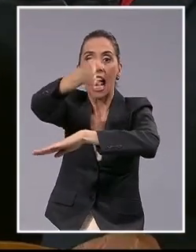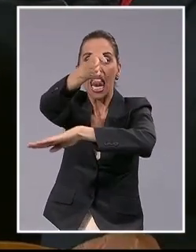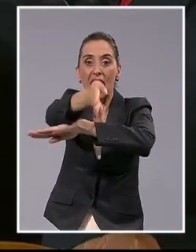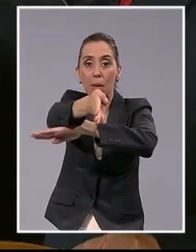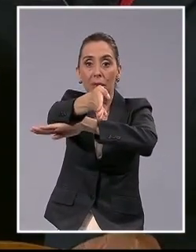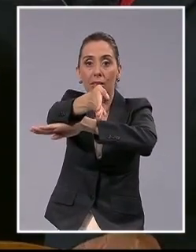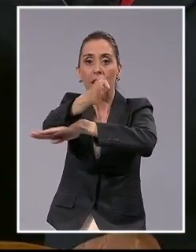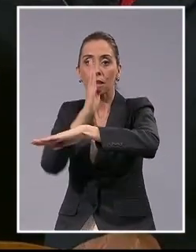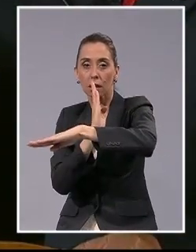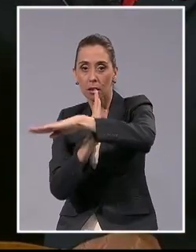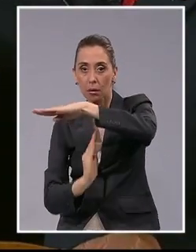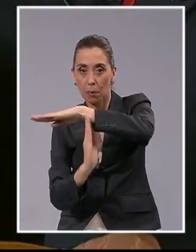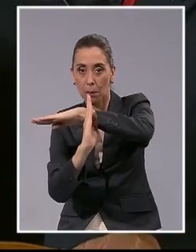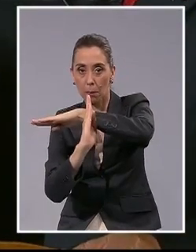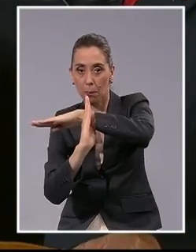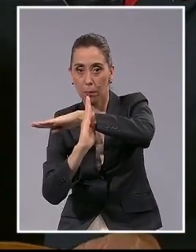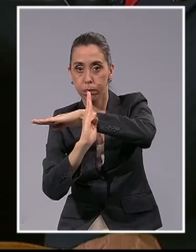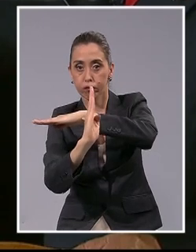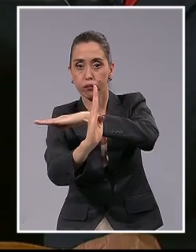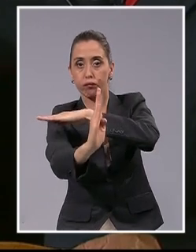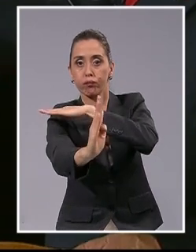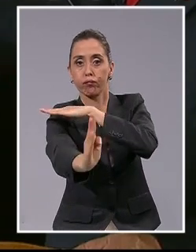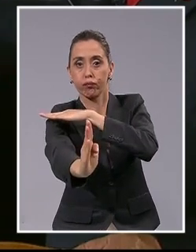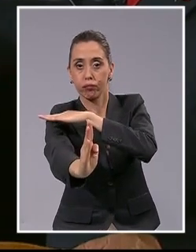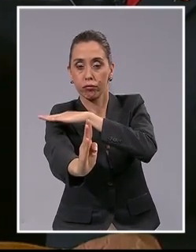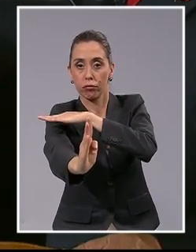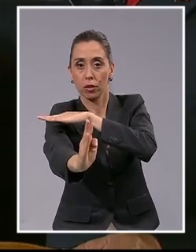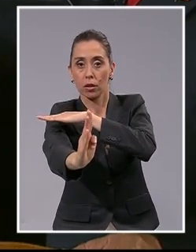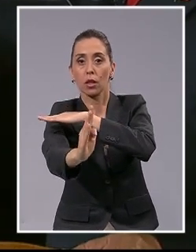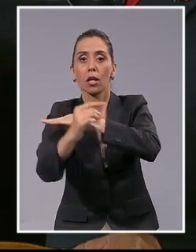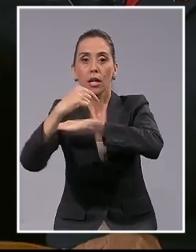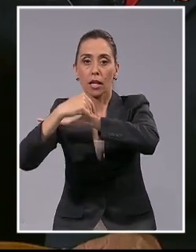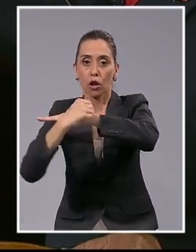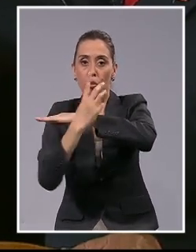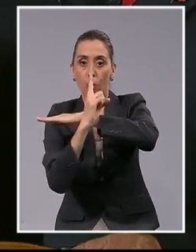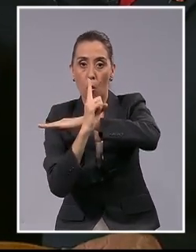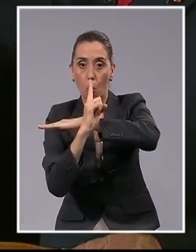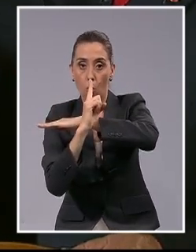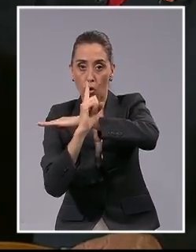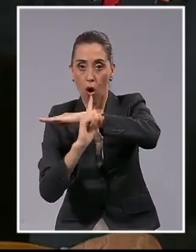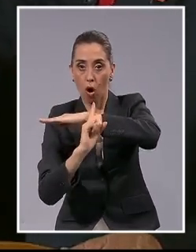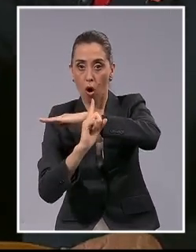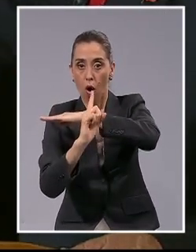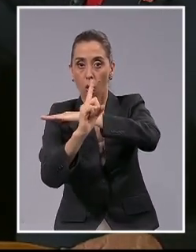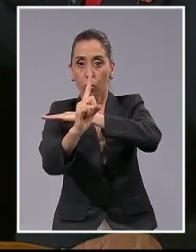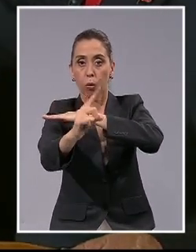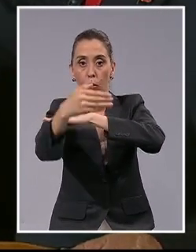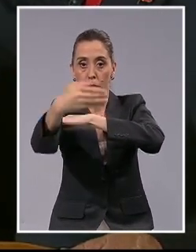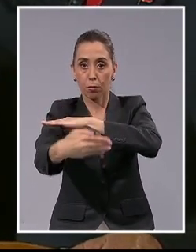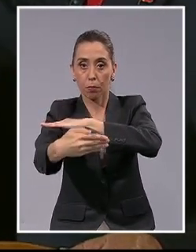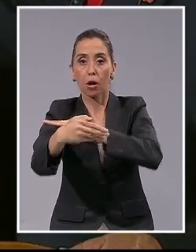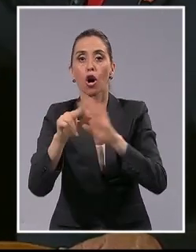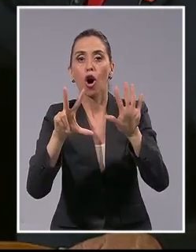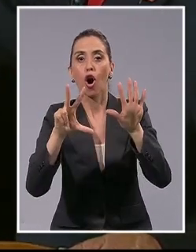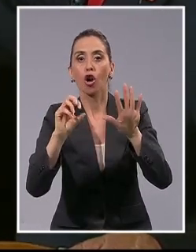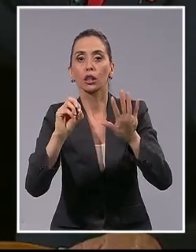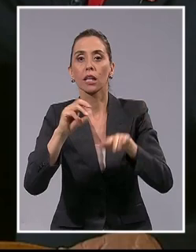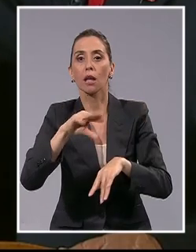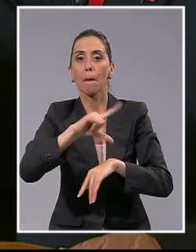que parte desde la costa y pasa por el hito 1 y que se extiende hasta 80 millas